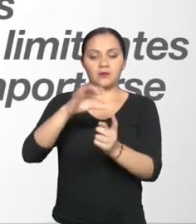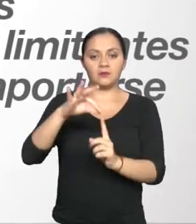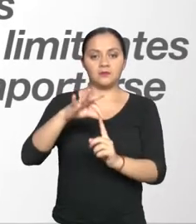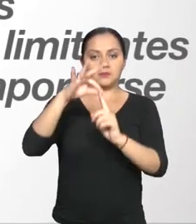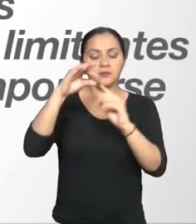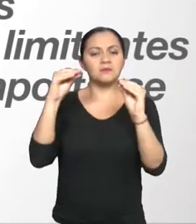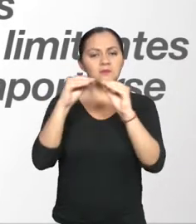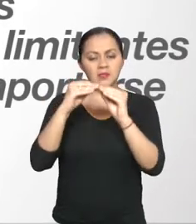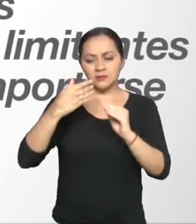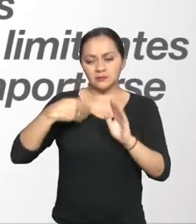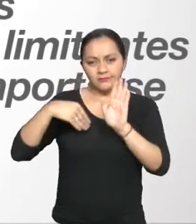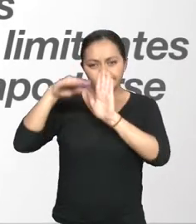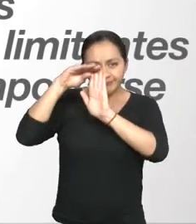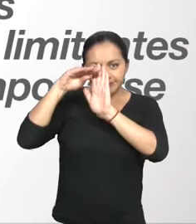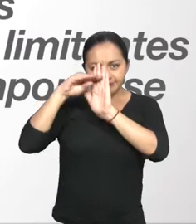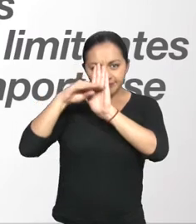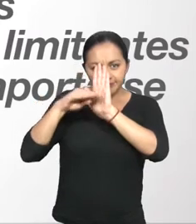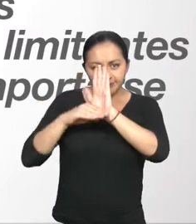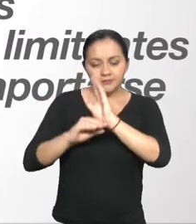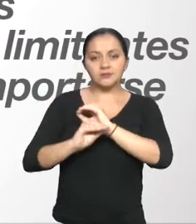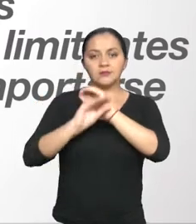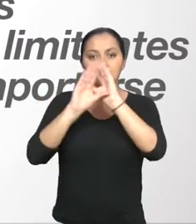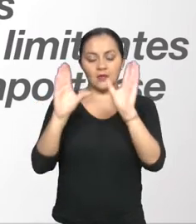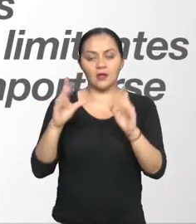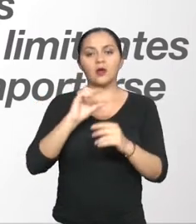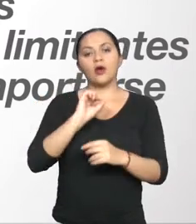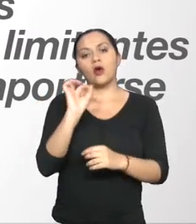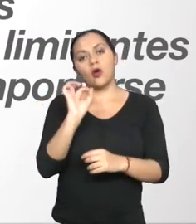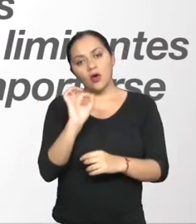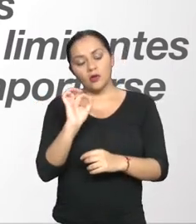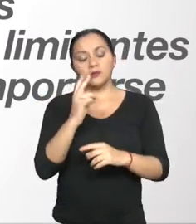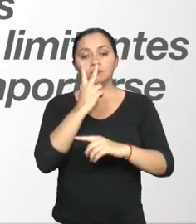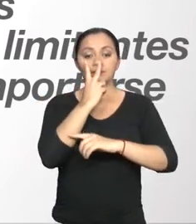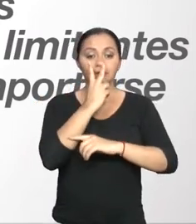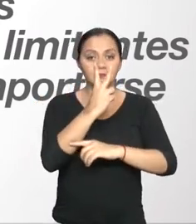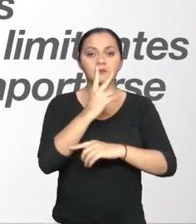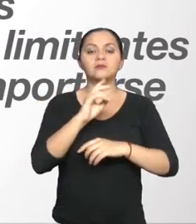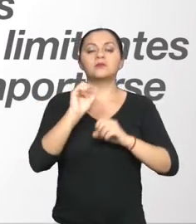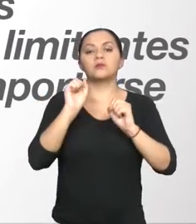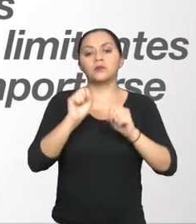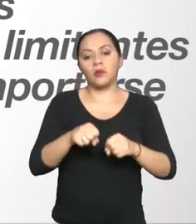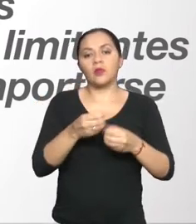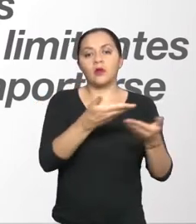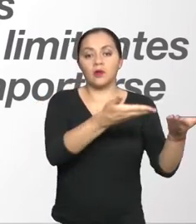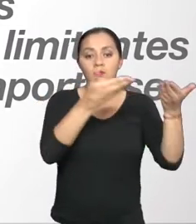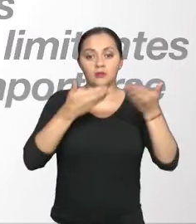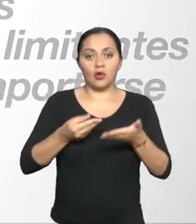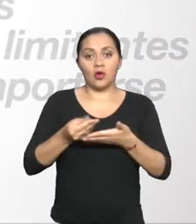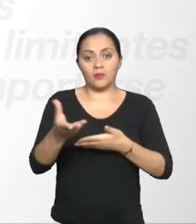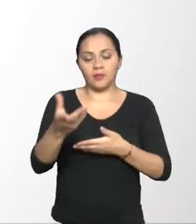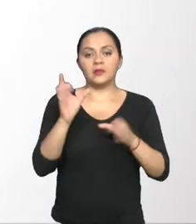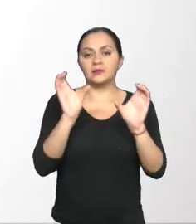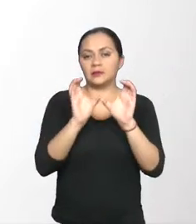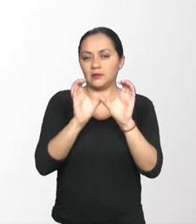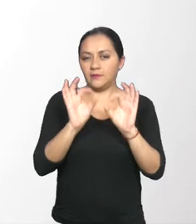detalle las principales manifestaciones clínicas limitantes que justifique el bien a importarse.